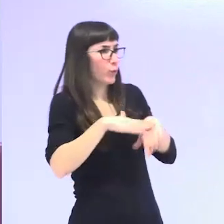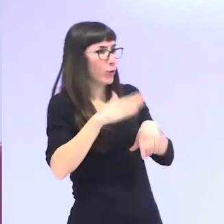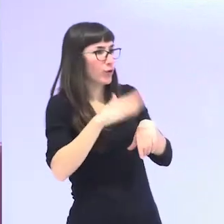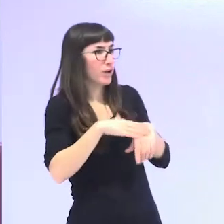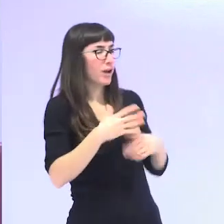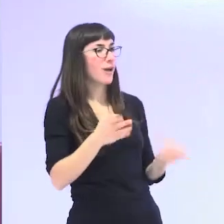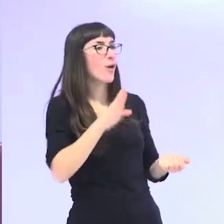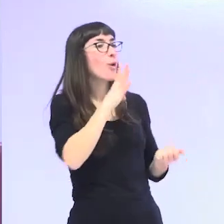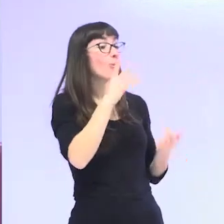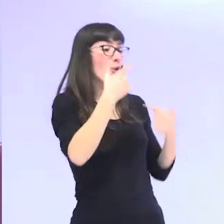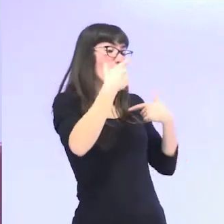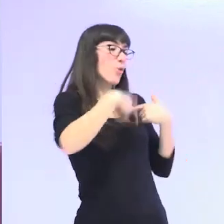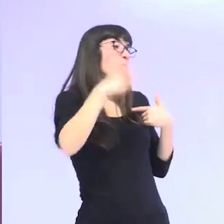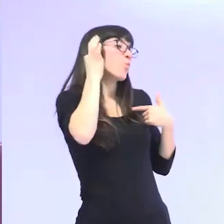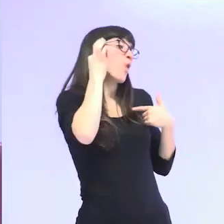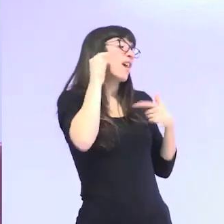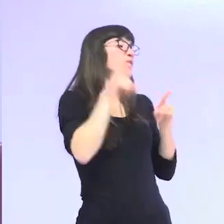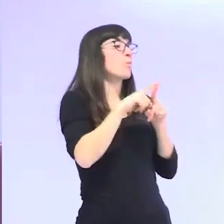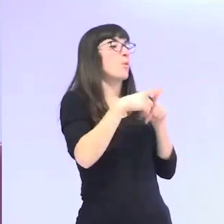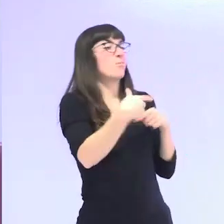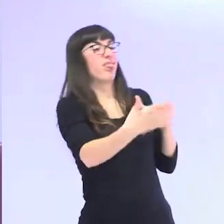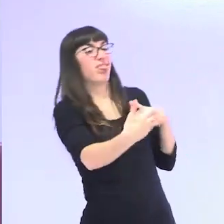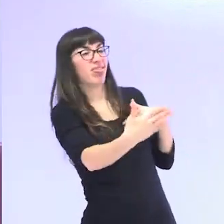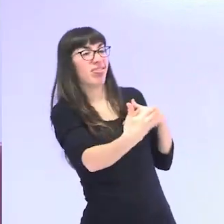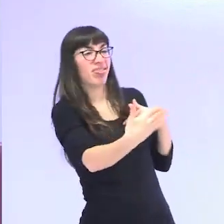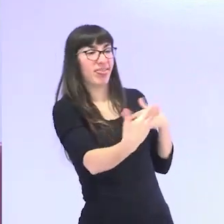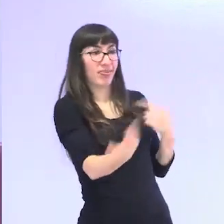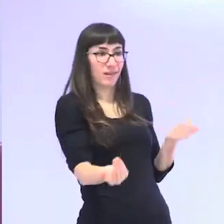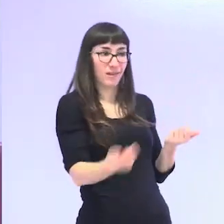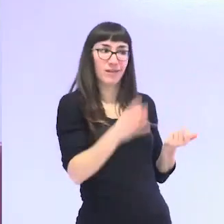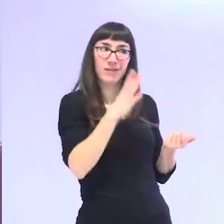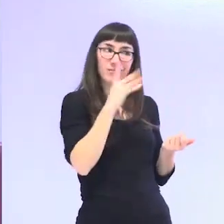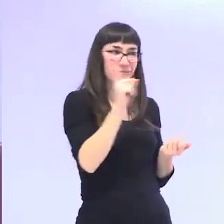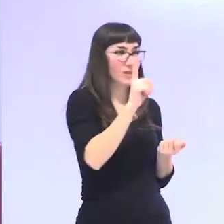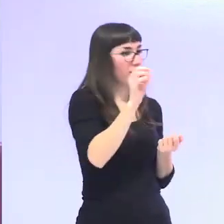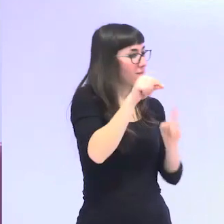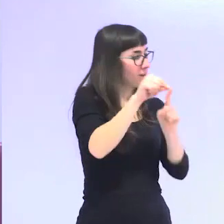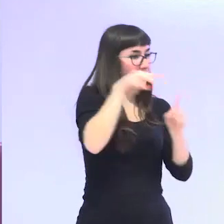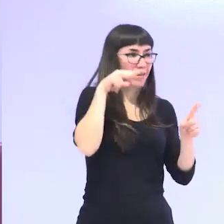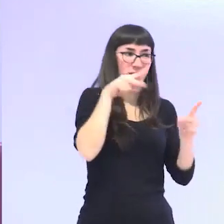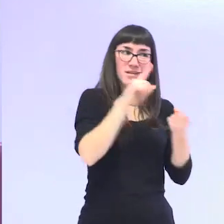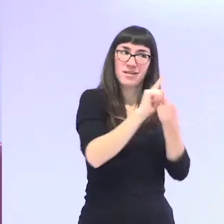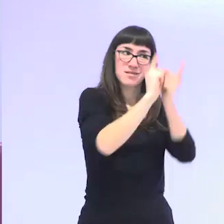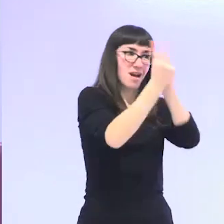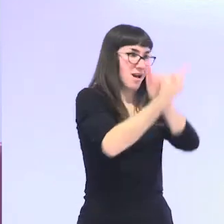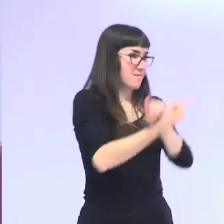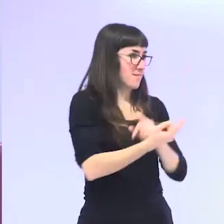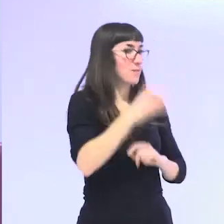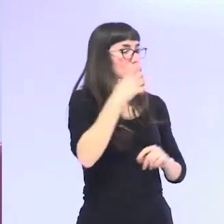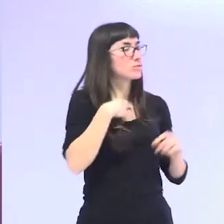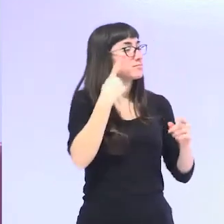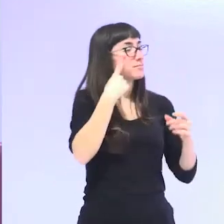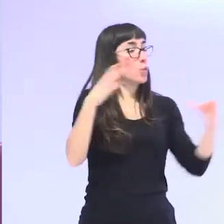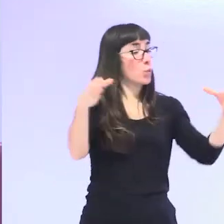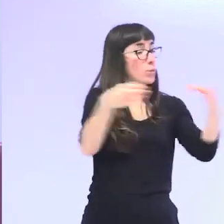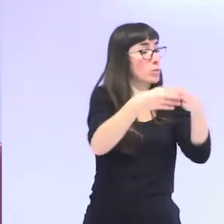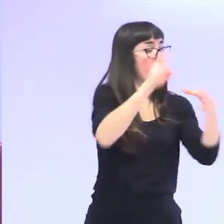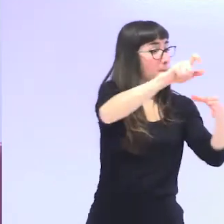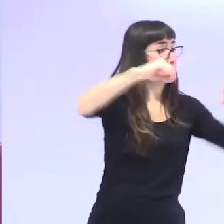mujeres y por eso hay que cambiar esa mirada y por eso yo cuando trabajo con colectivos de mujeres mayores